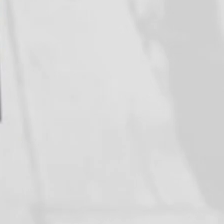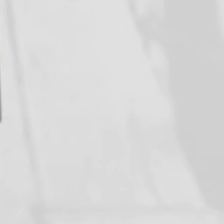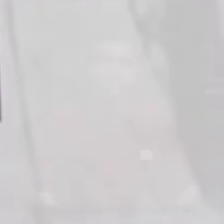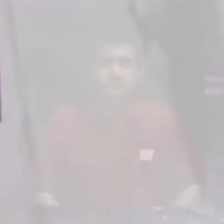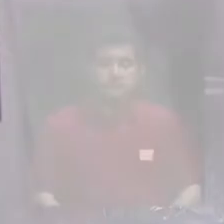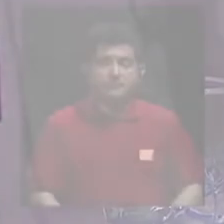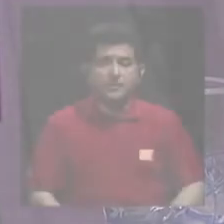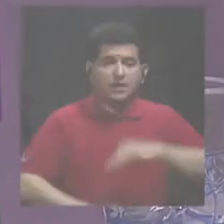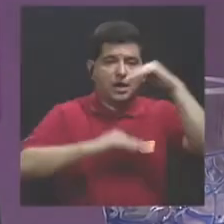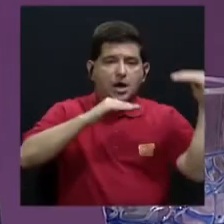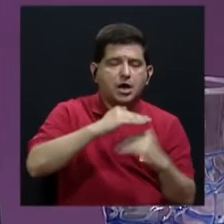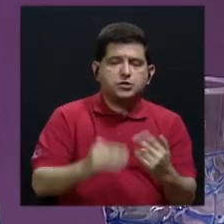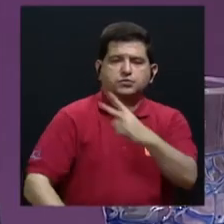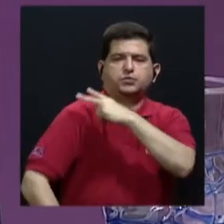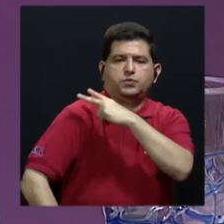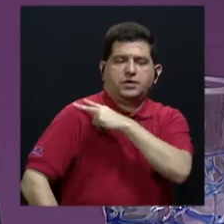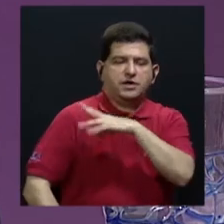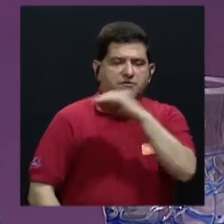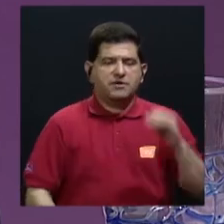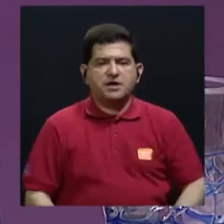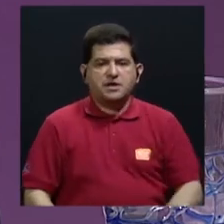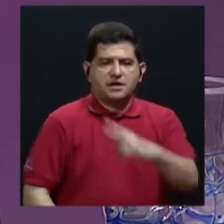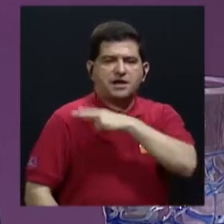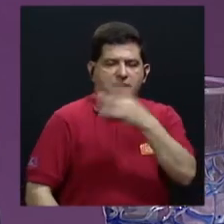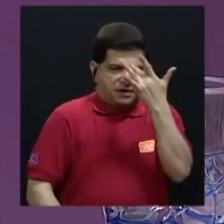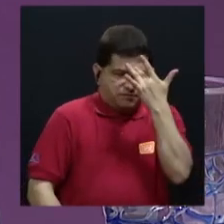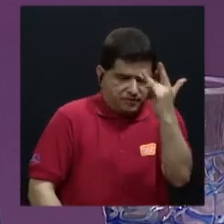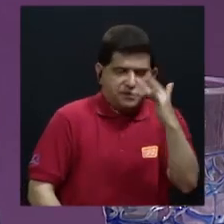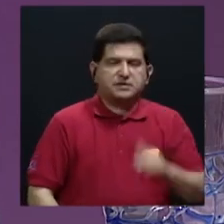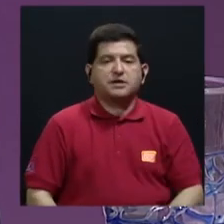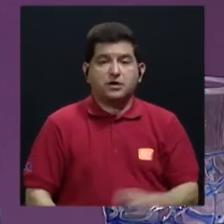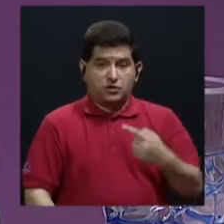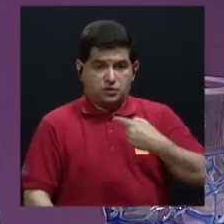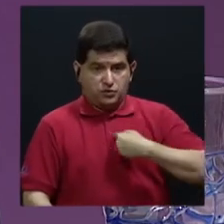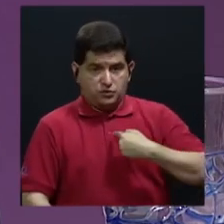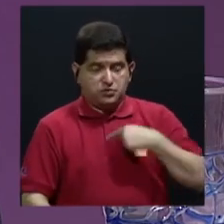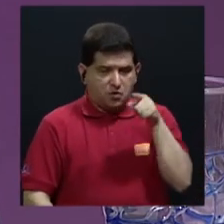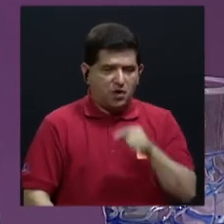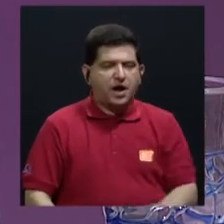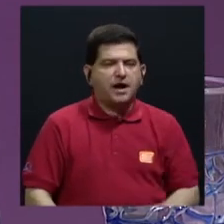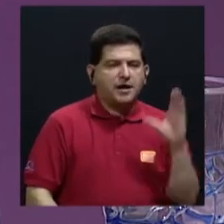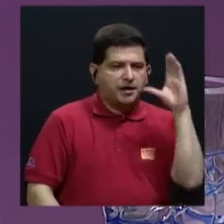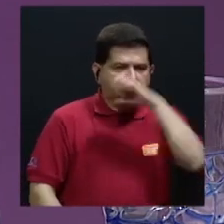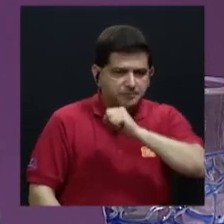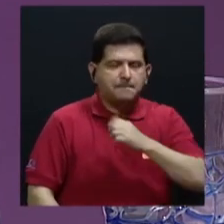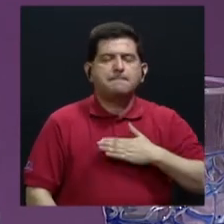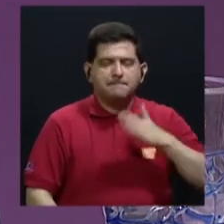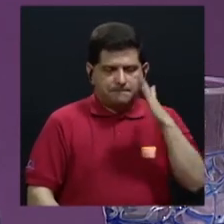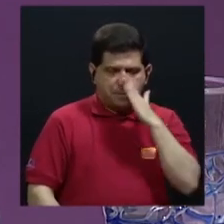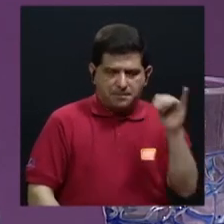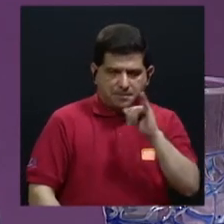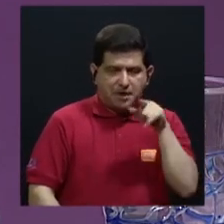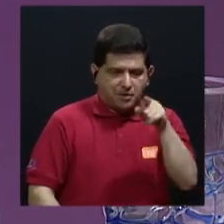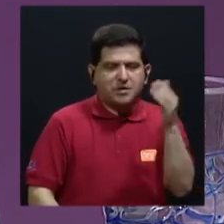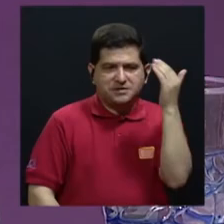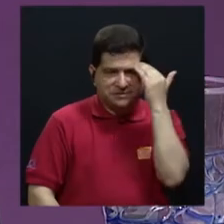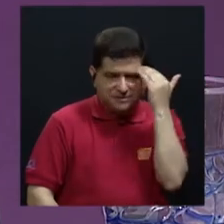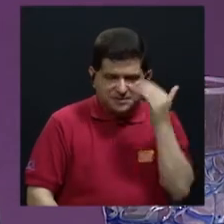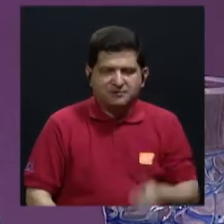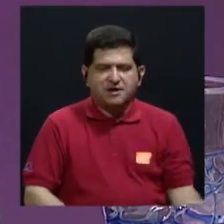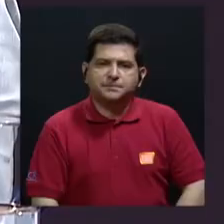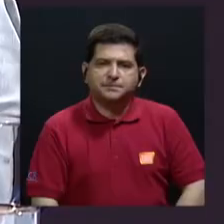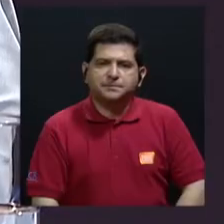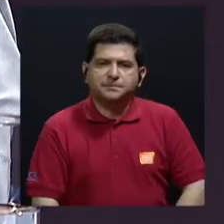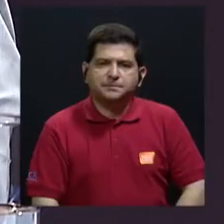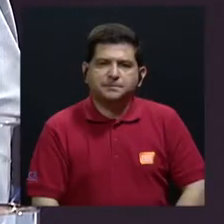el subcomandante y el jefe de inteligencia a quien yo reconocí y mi madre reconoció como captor de